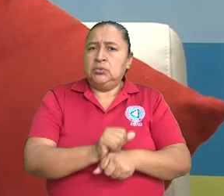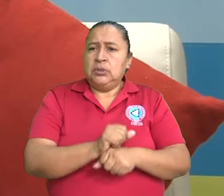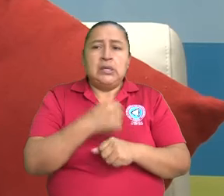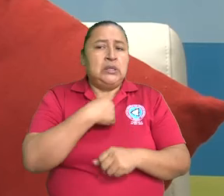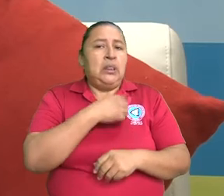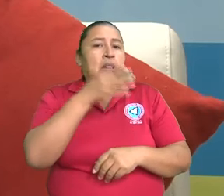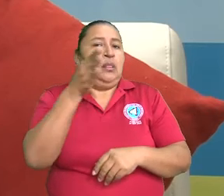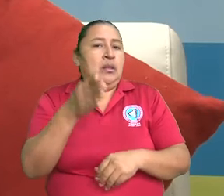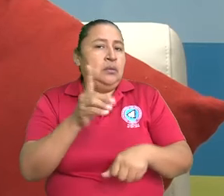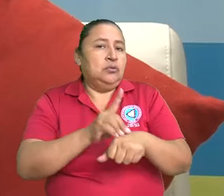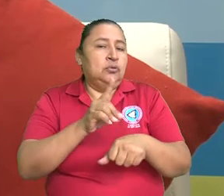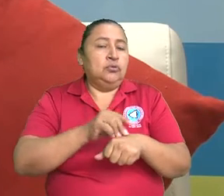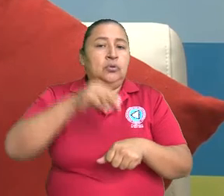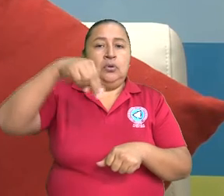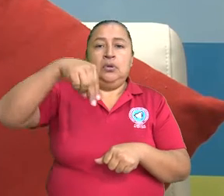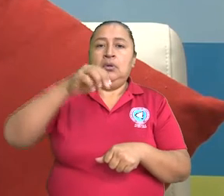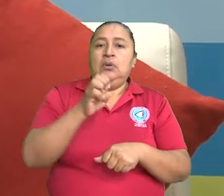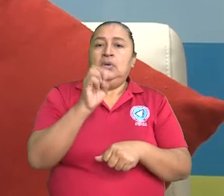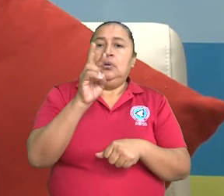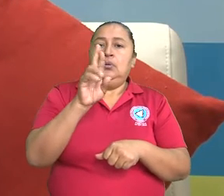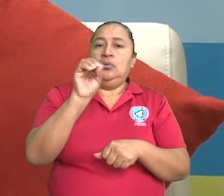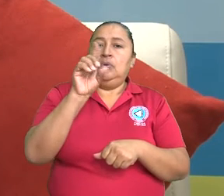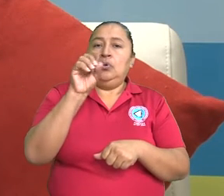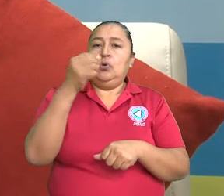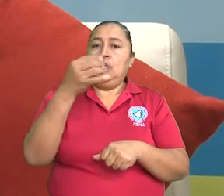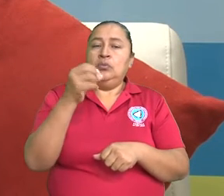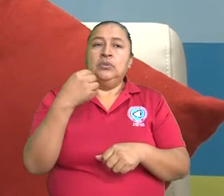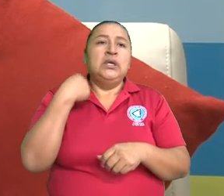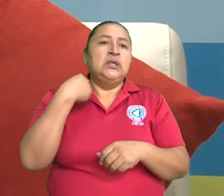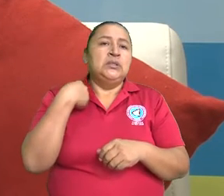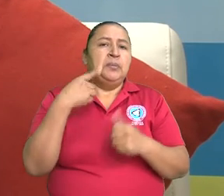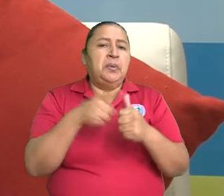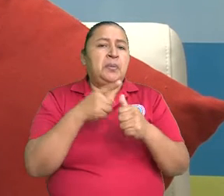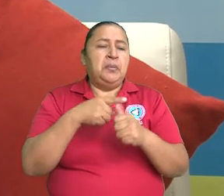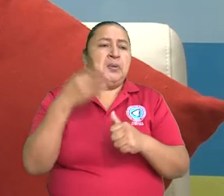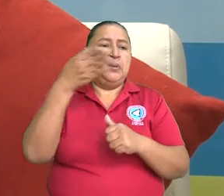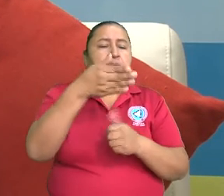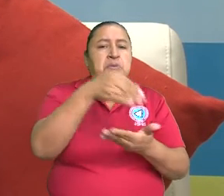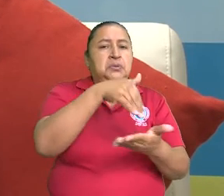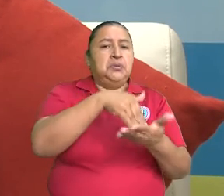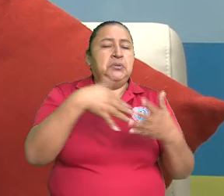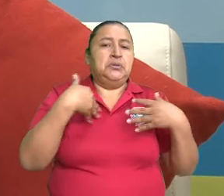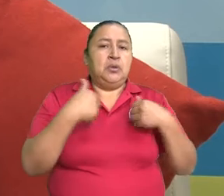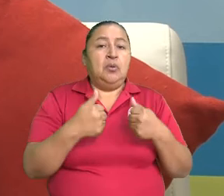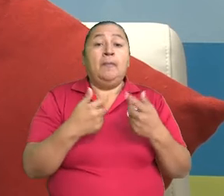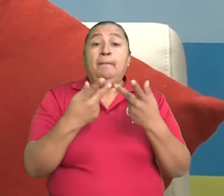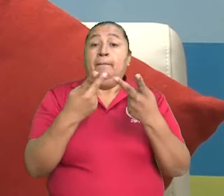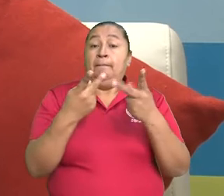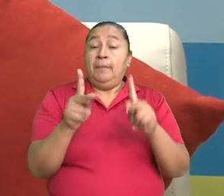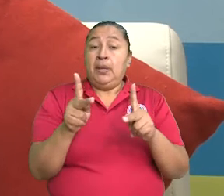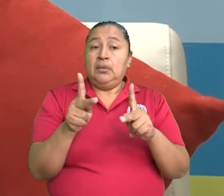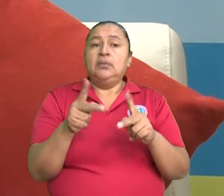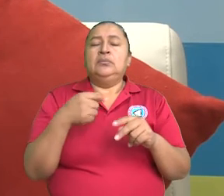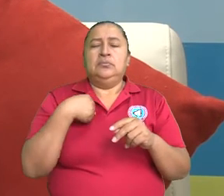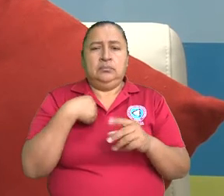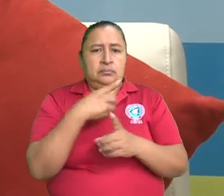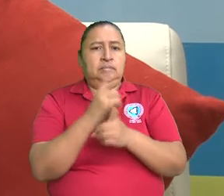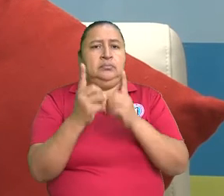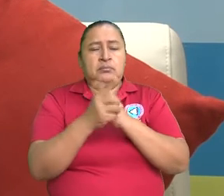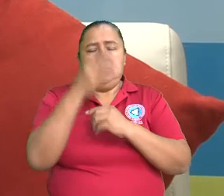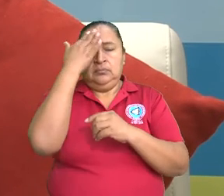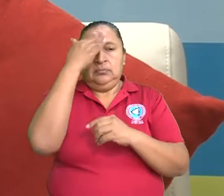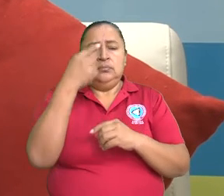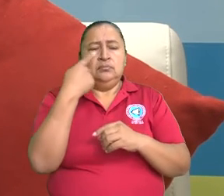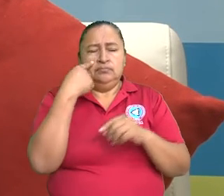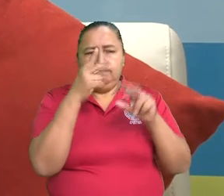neurólogo, sino que llega comúnmente a atención primaria, a los centros de salud, pero saber identificarla, saber